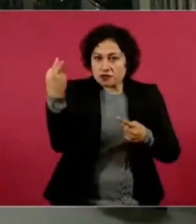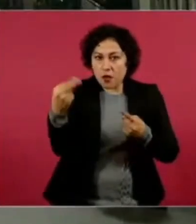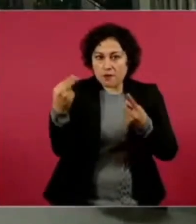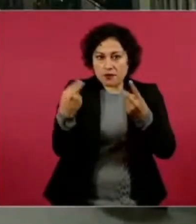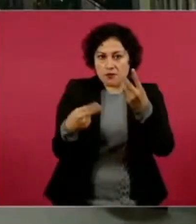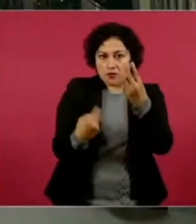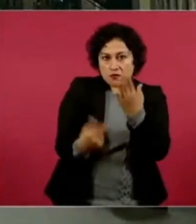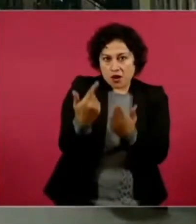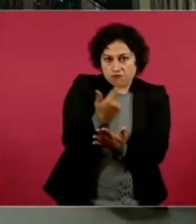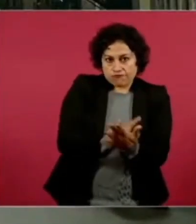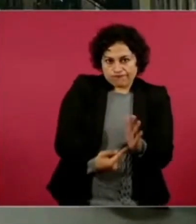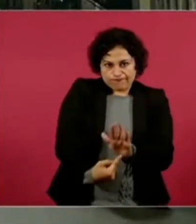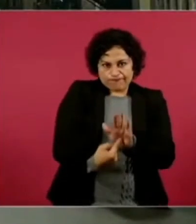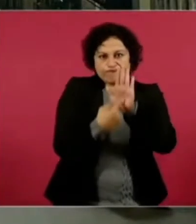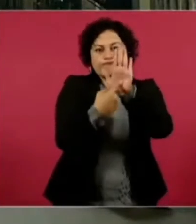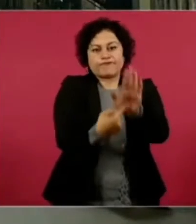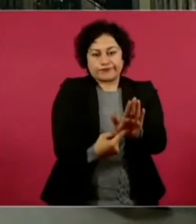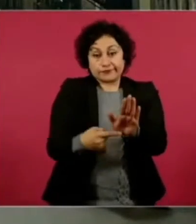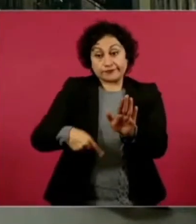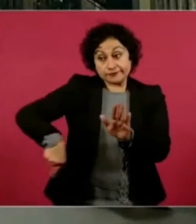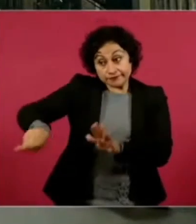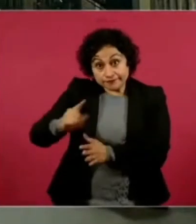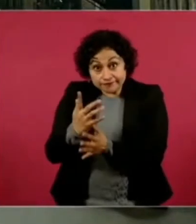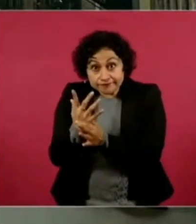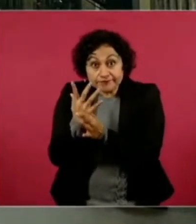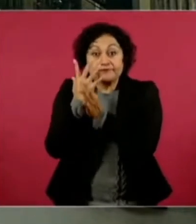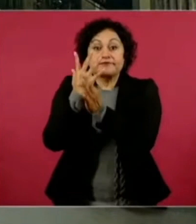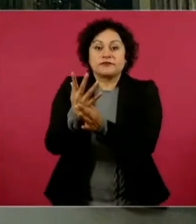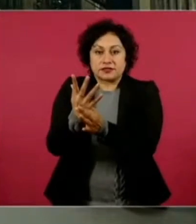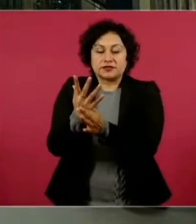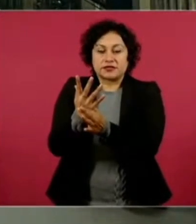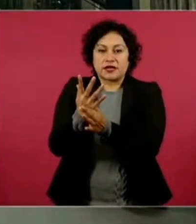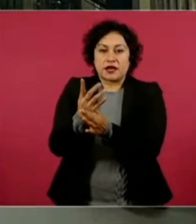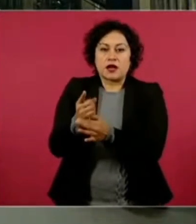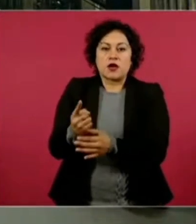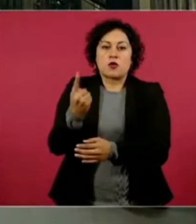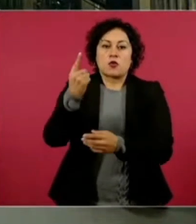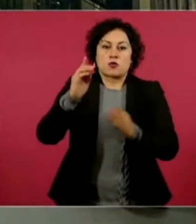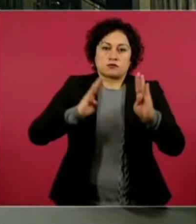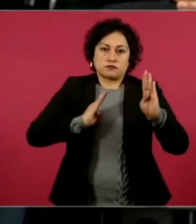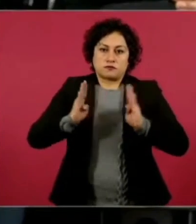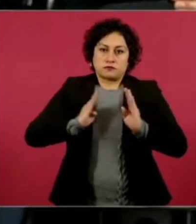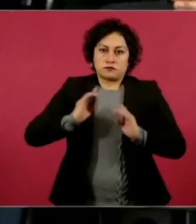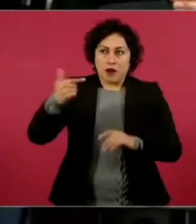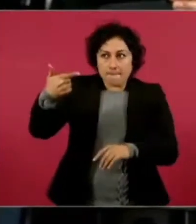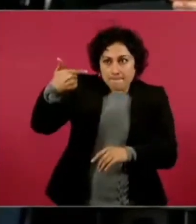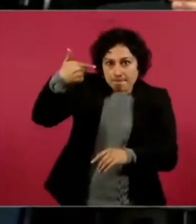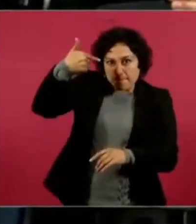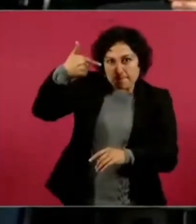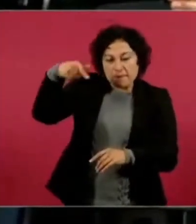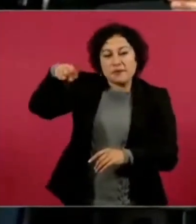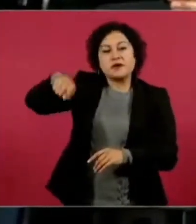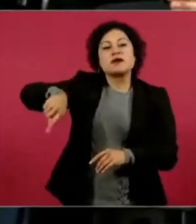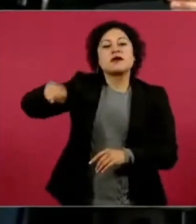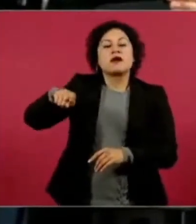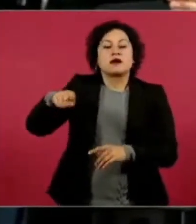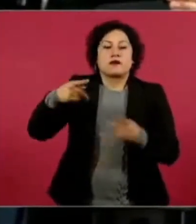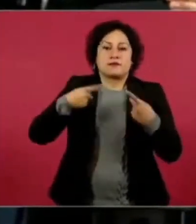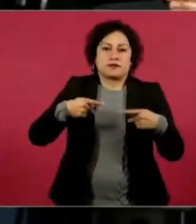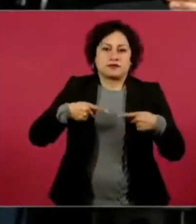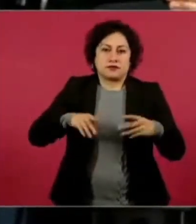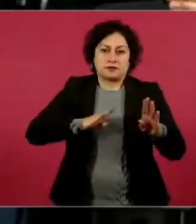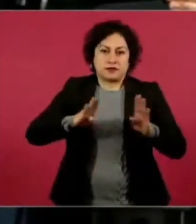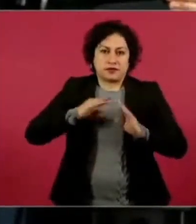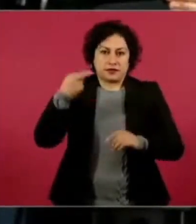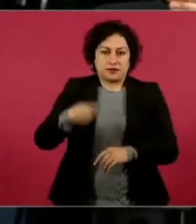algunos de ellos incluso mencionan que fue humillado a punta de pistola, es el testimonio que da por parte de un militar de nombre Daniel